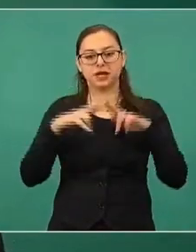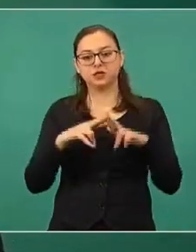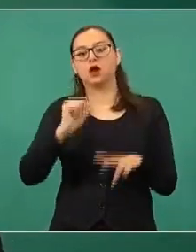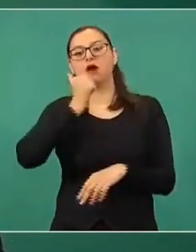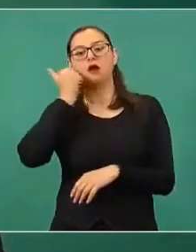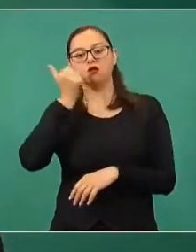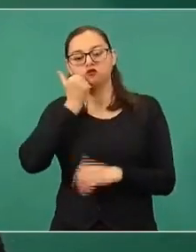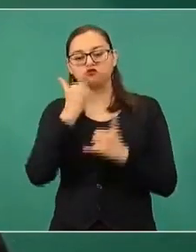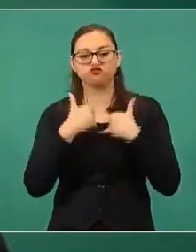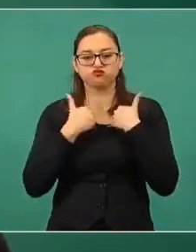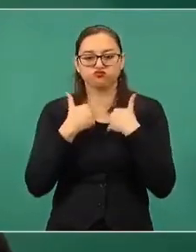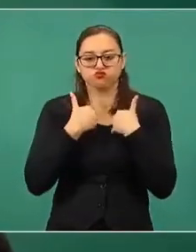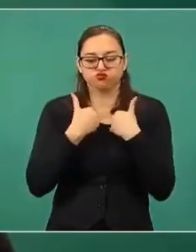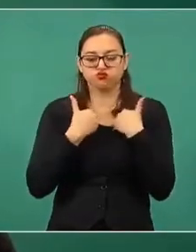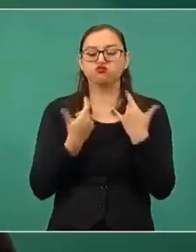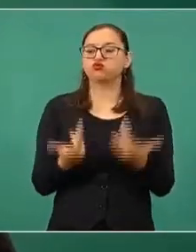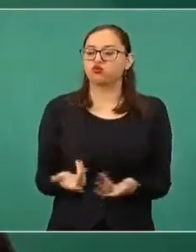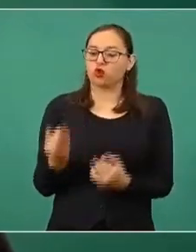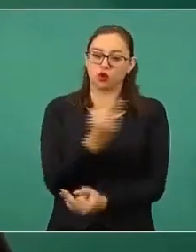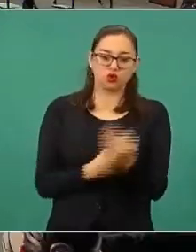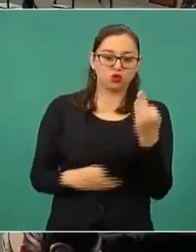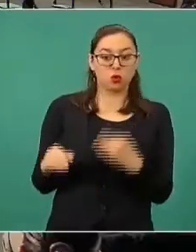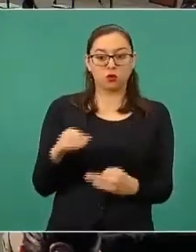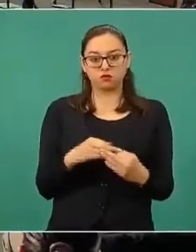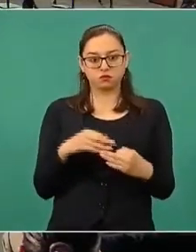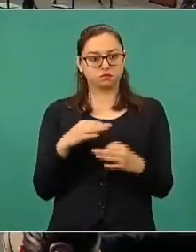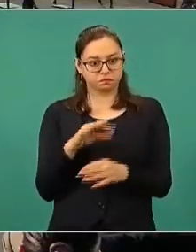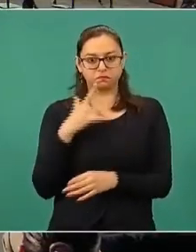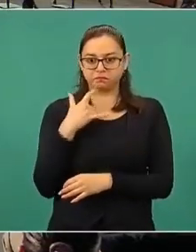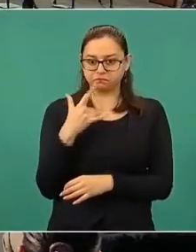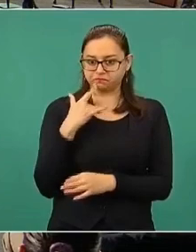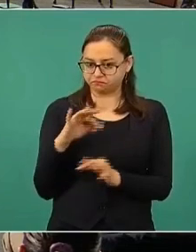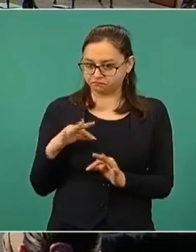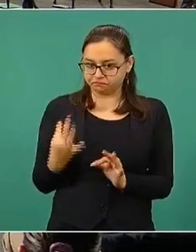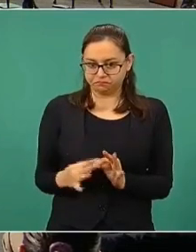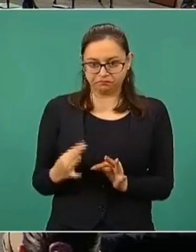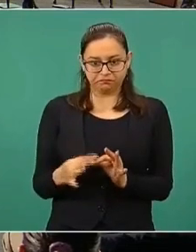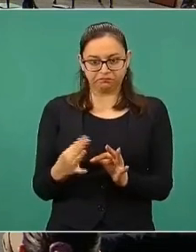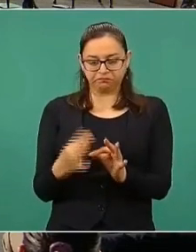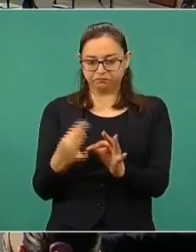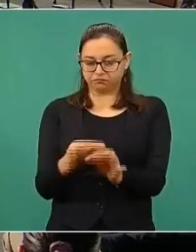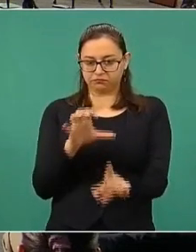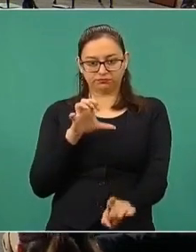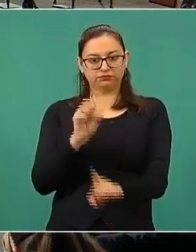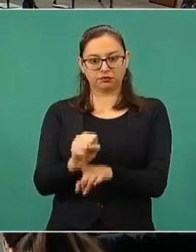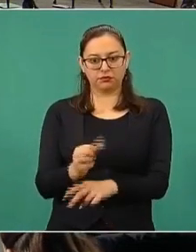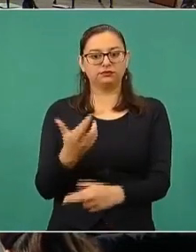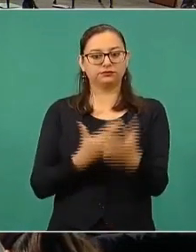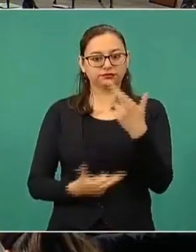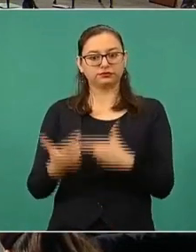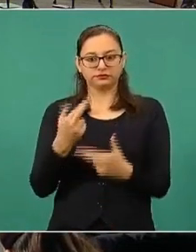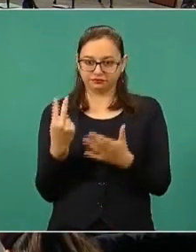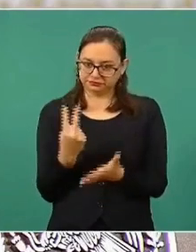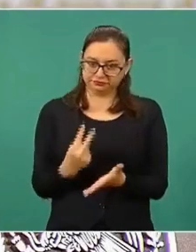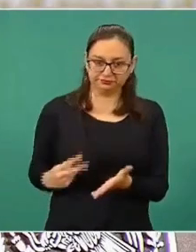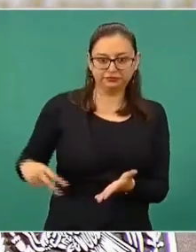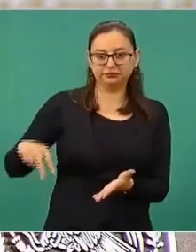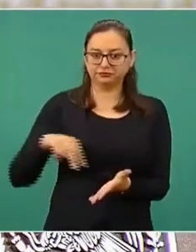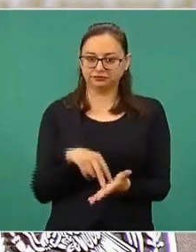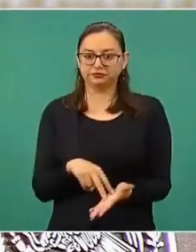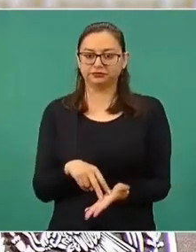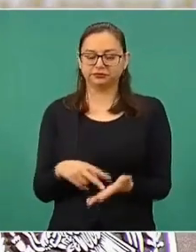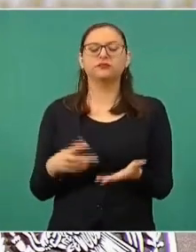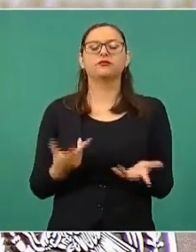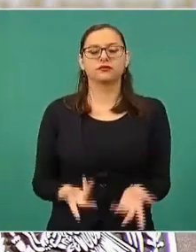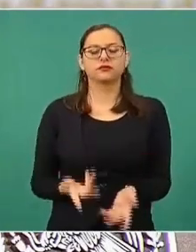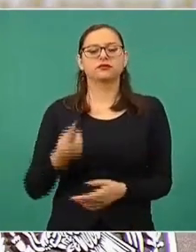que realmente han hecho un esfuerzo extraordinario por precisamente ese logro de regreso a clases presenciales. Y